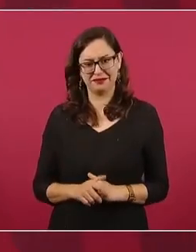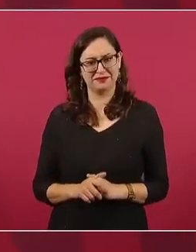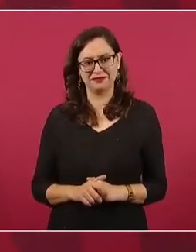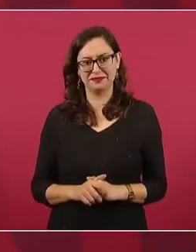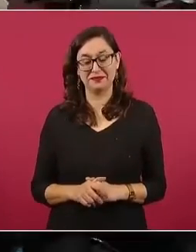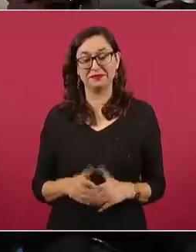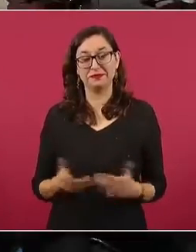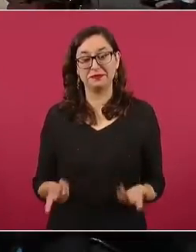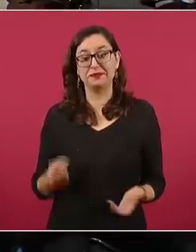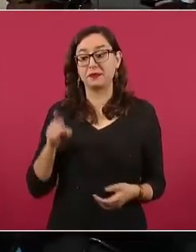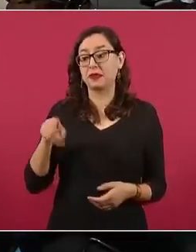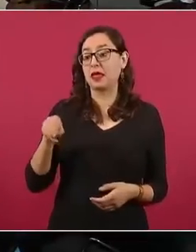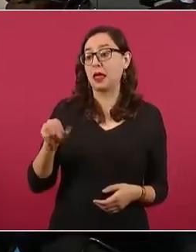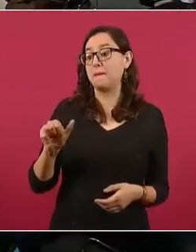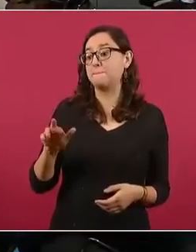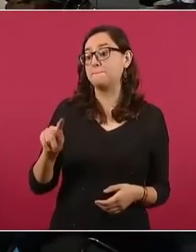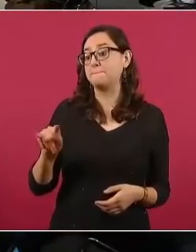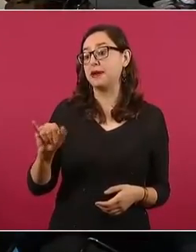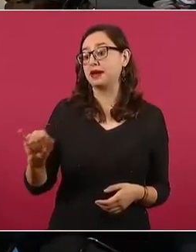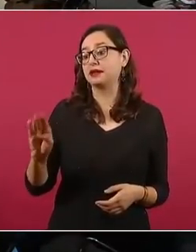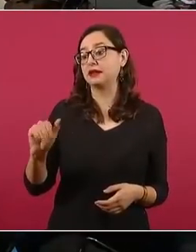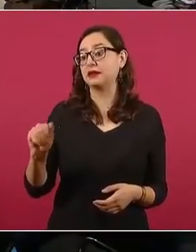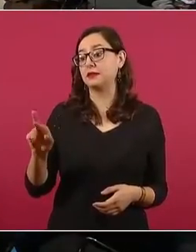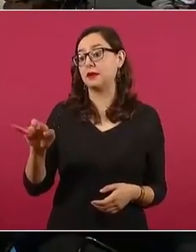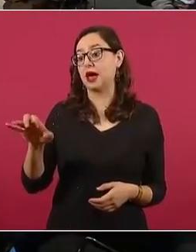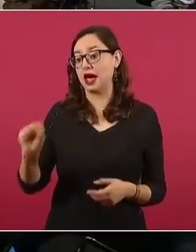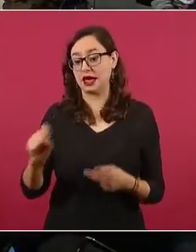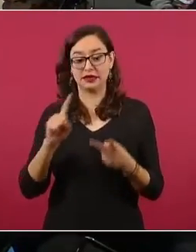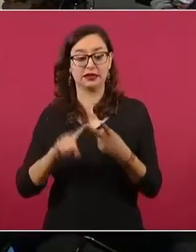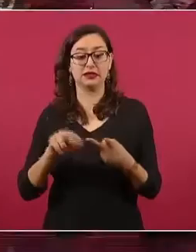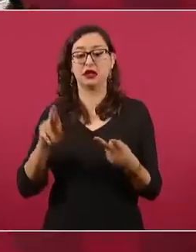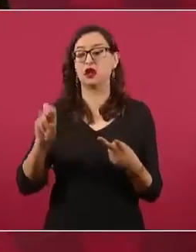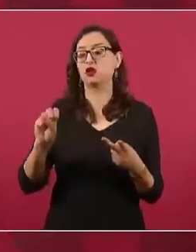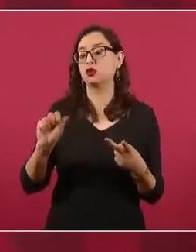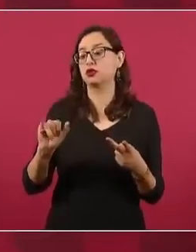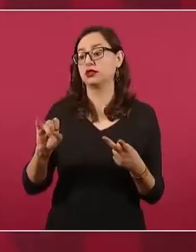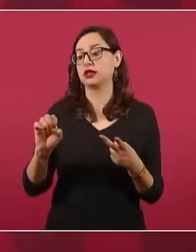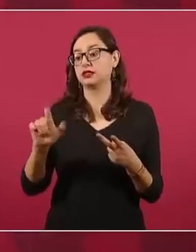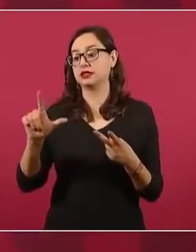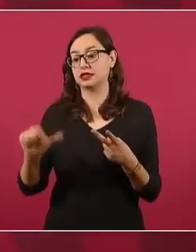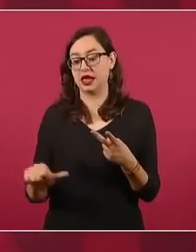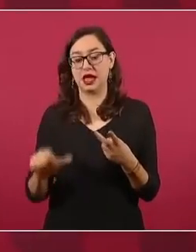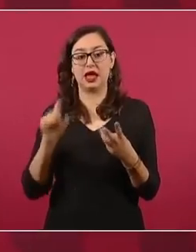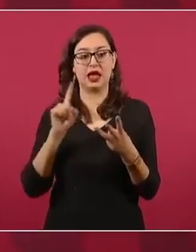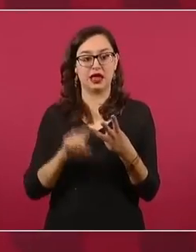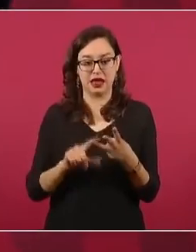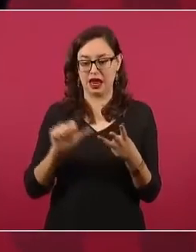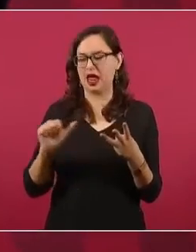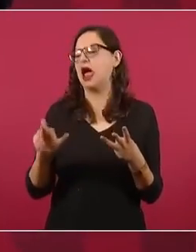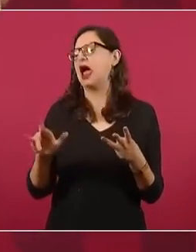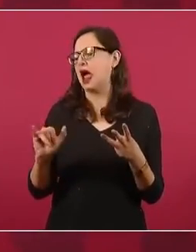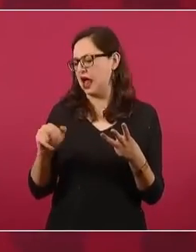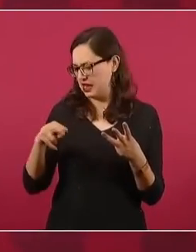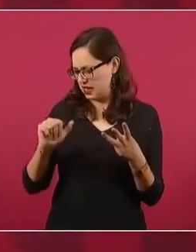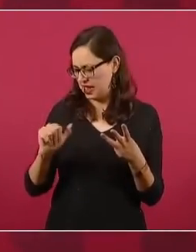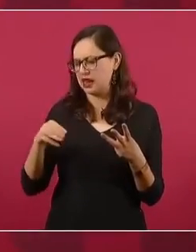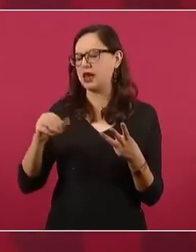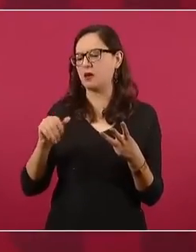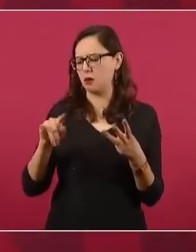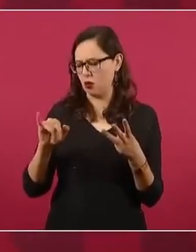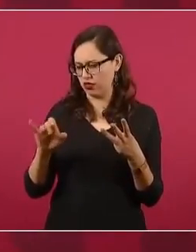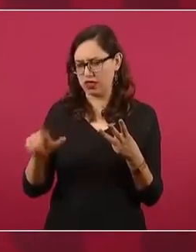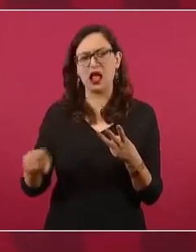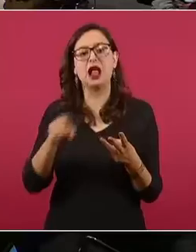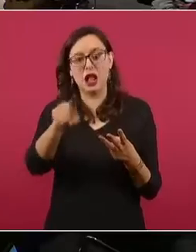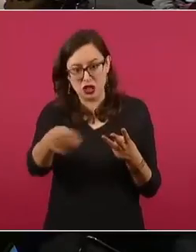Rosa Isela Rosa Isela Arianna Montiel Arianna Montiel tú,